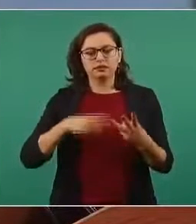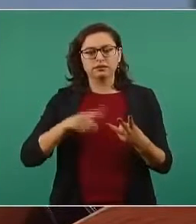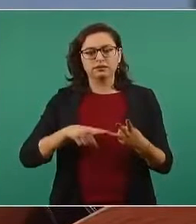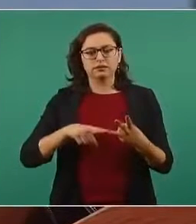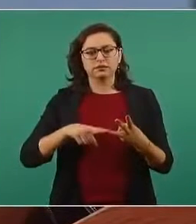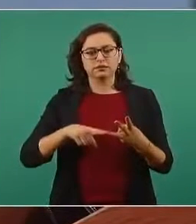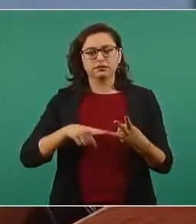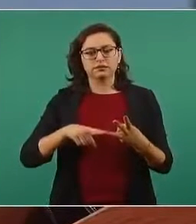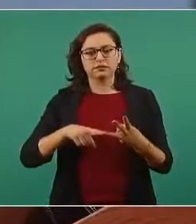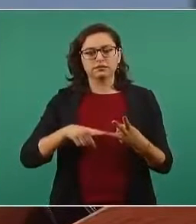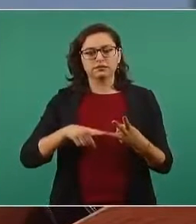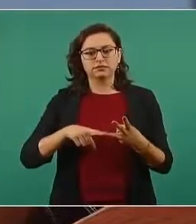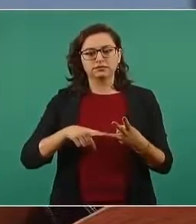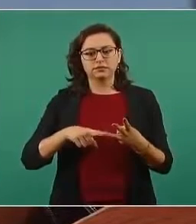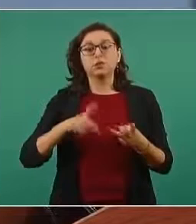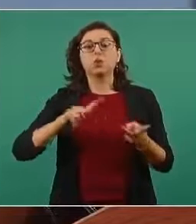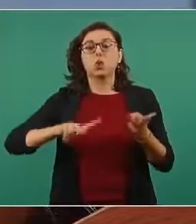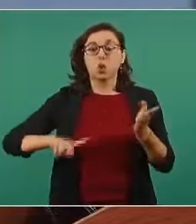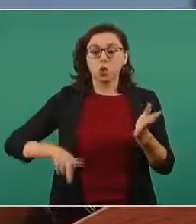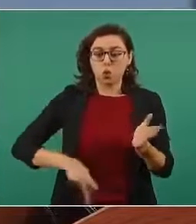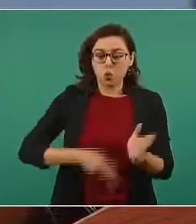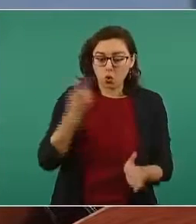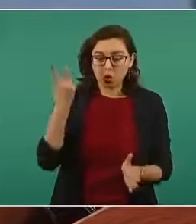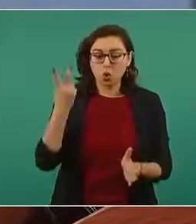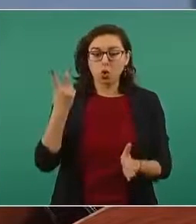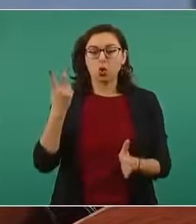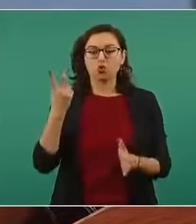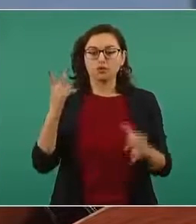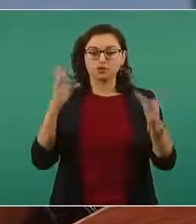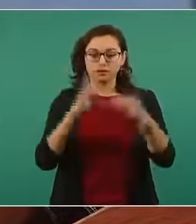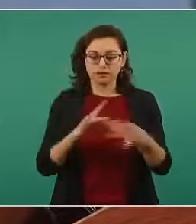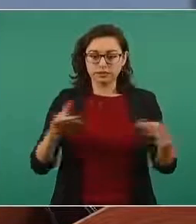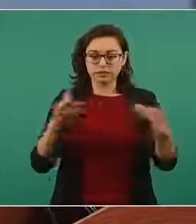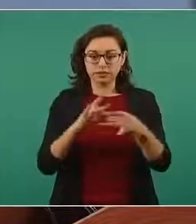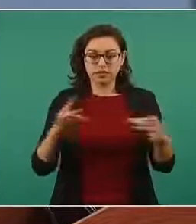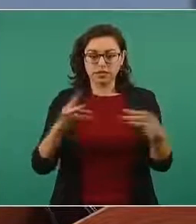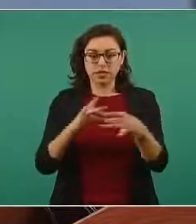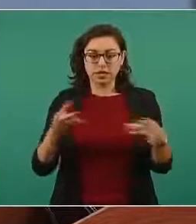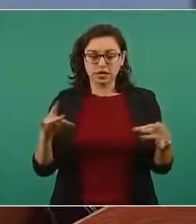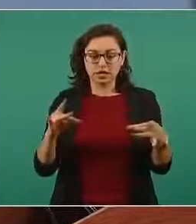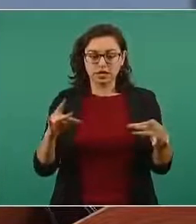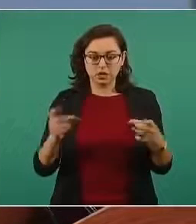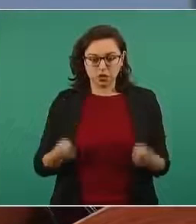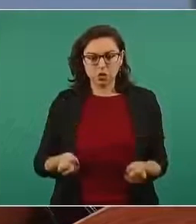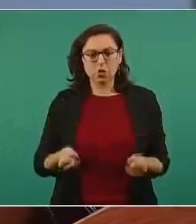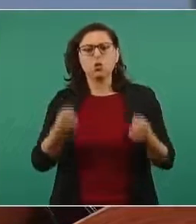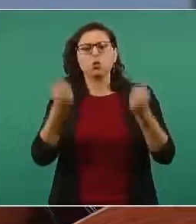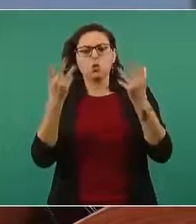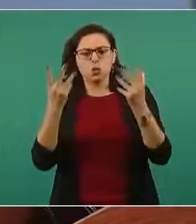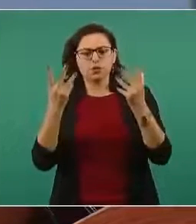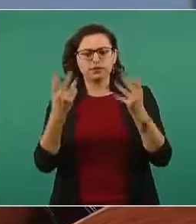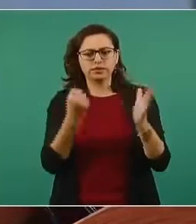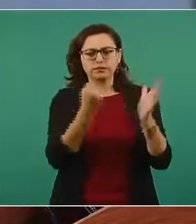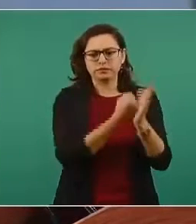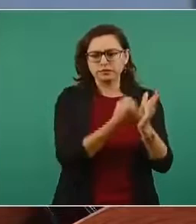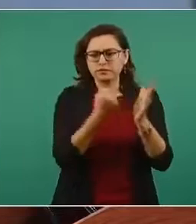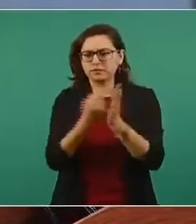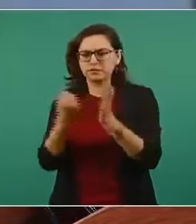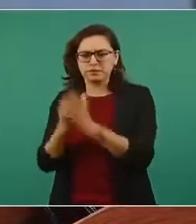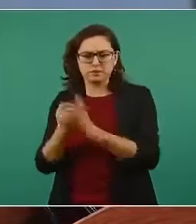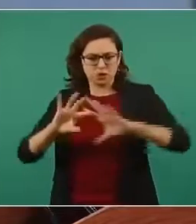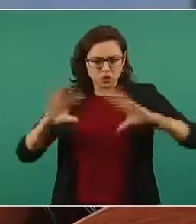y volver a mencionar cuántas vacunas en total